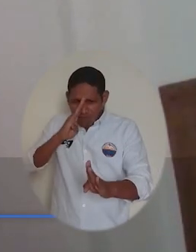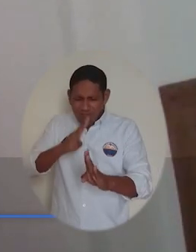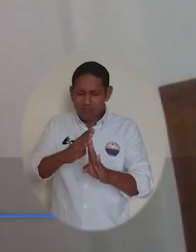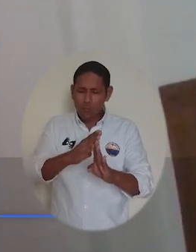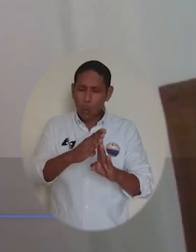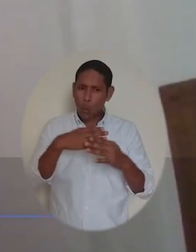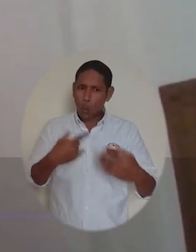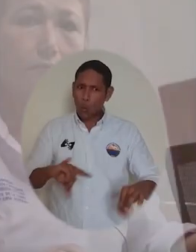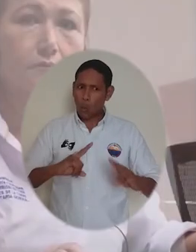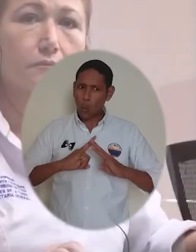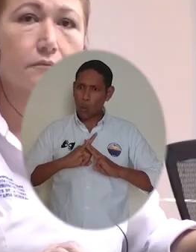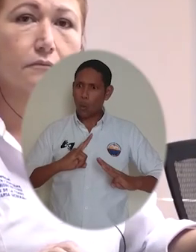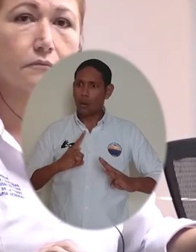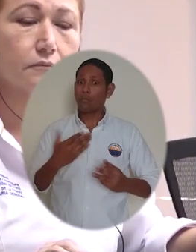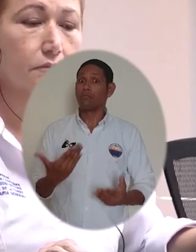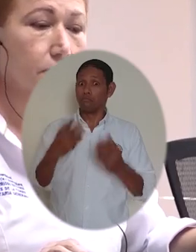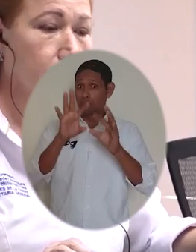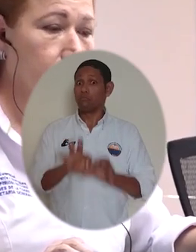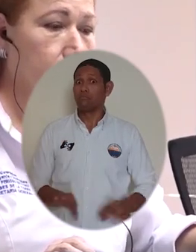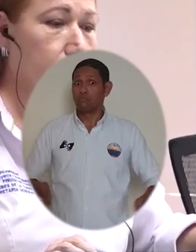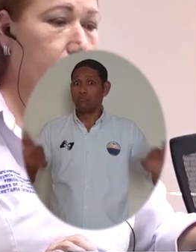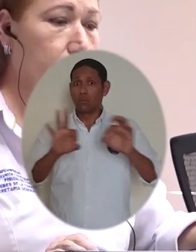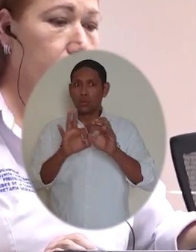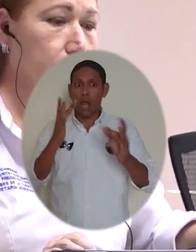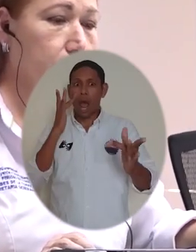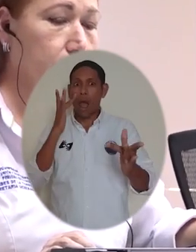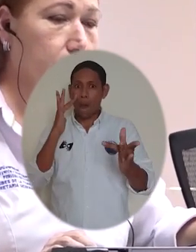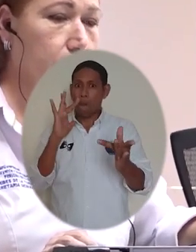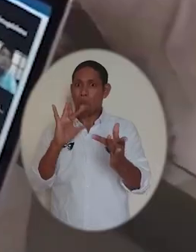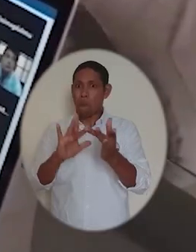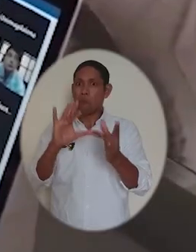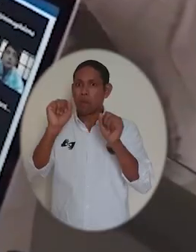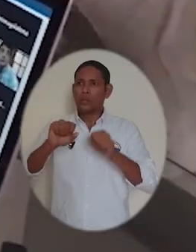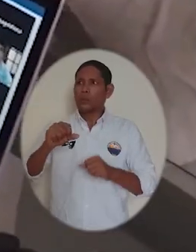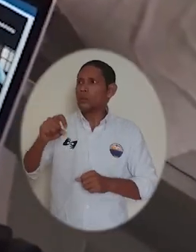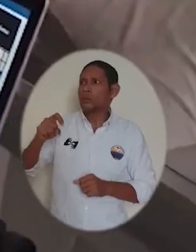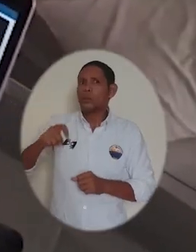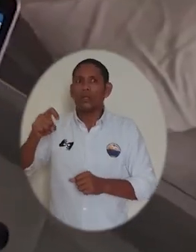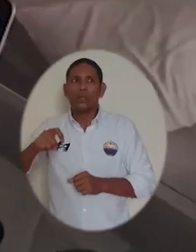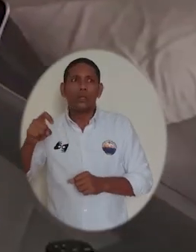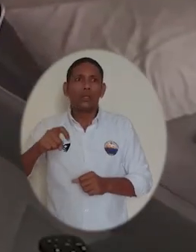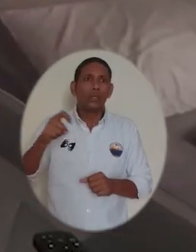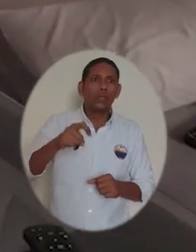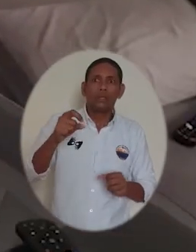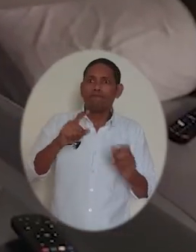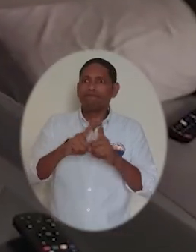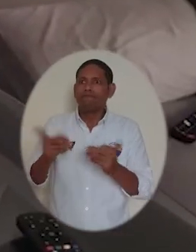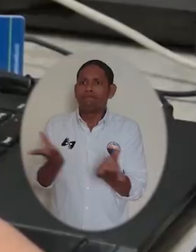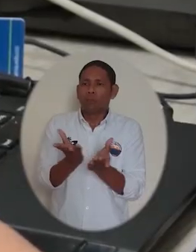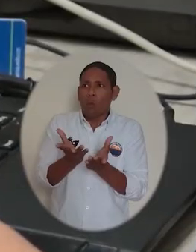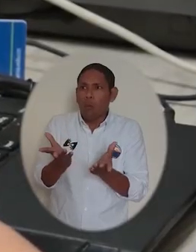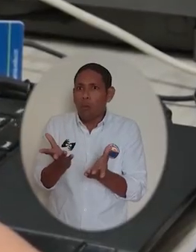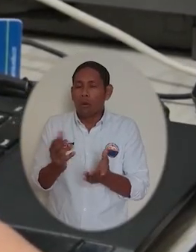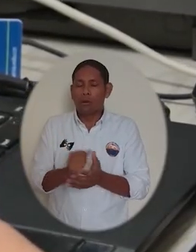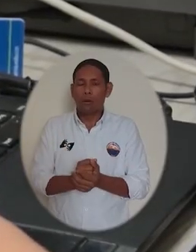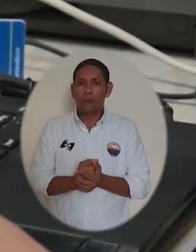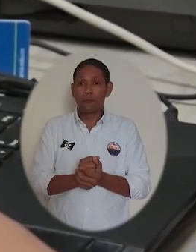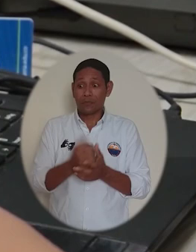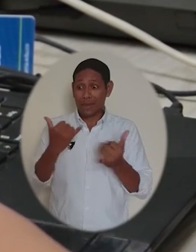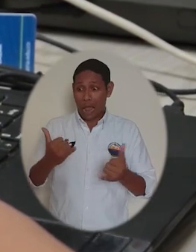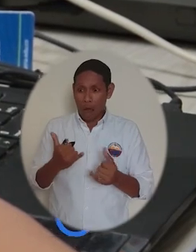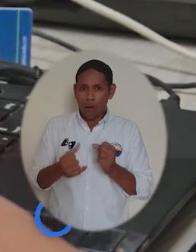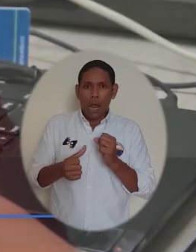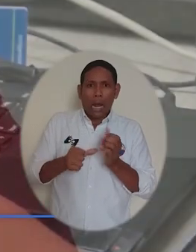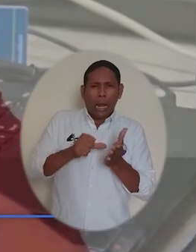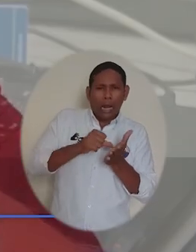actividades que se han desarrollado en torno a la academia. Han sido las medidas más adecuadas a esas necesidades y esos requerimientos de